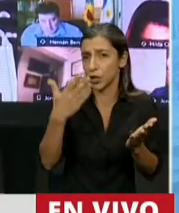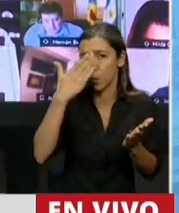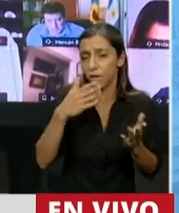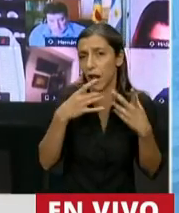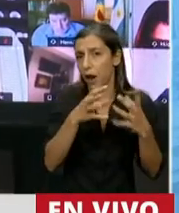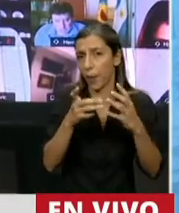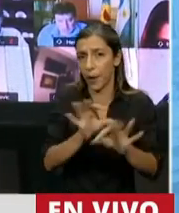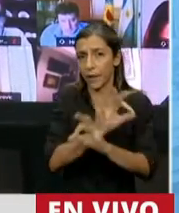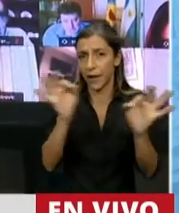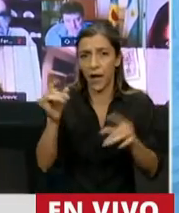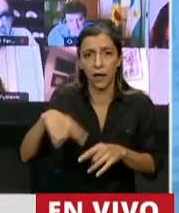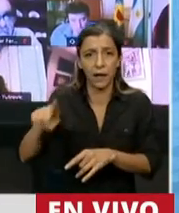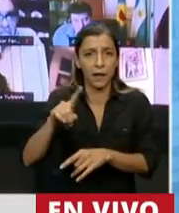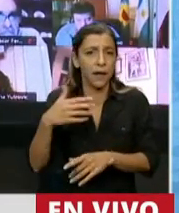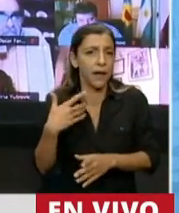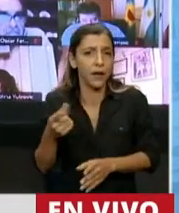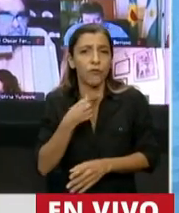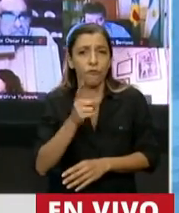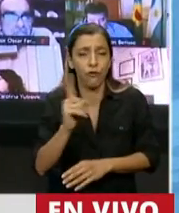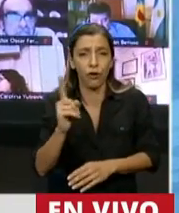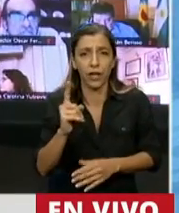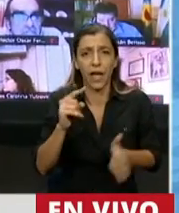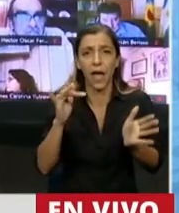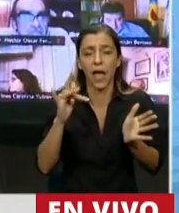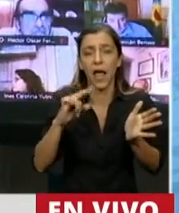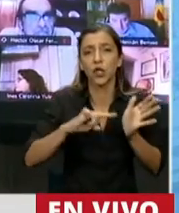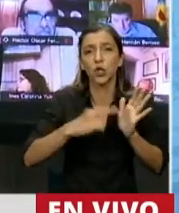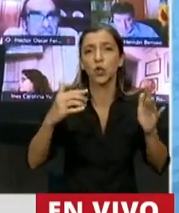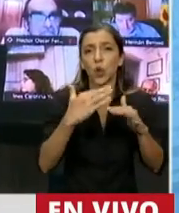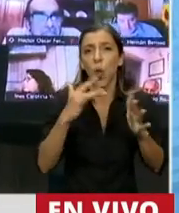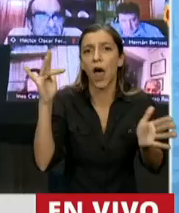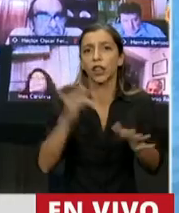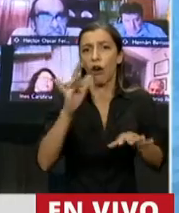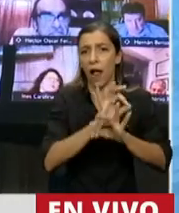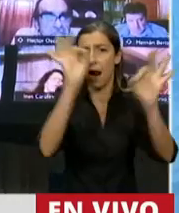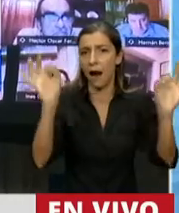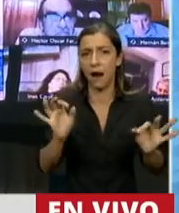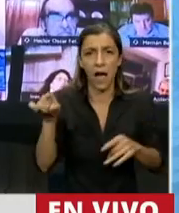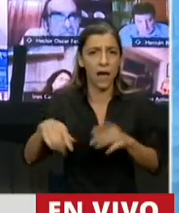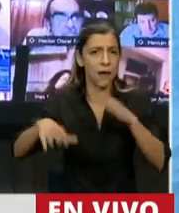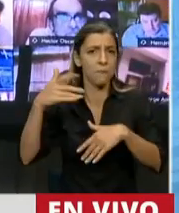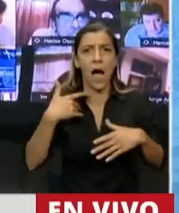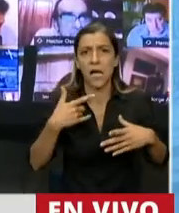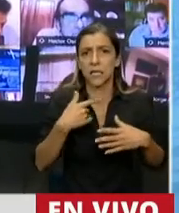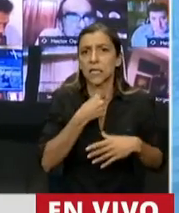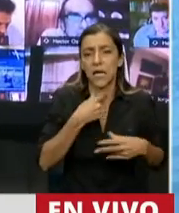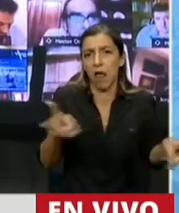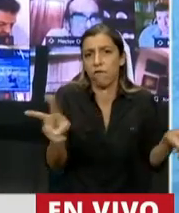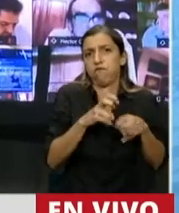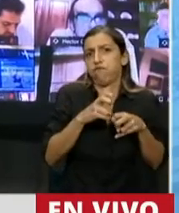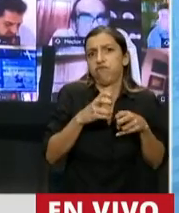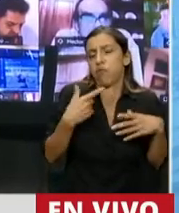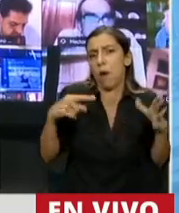Cava, que busca las excusas más insólitas para salvaguardar los intereses del centralismo porteño y del bolsillo de Horacio